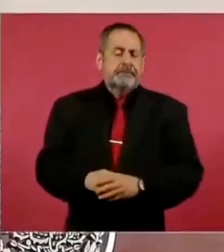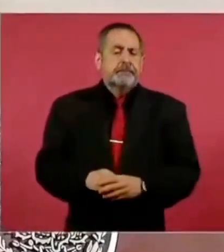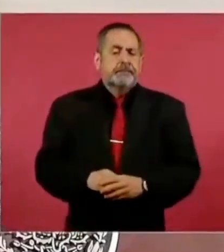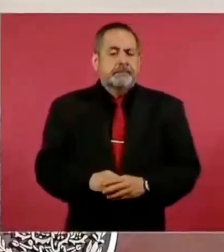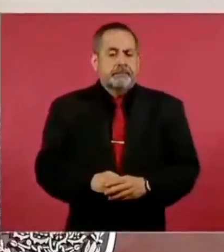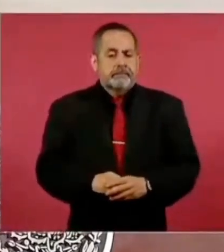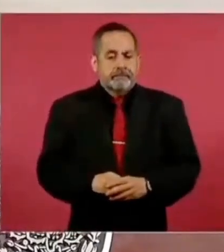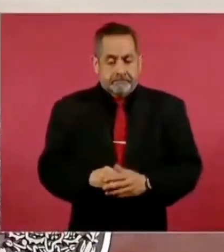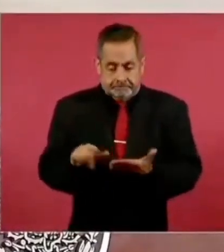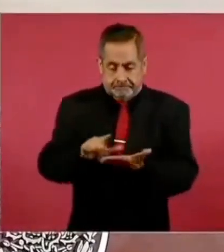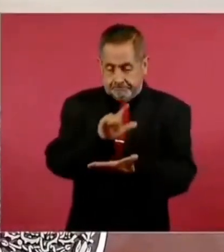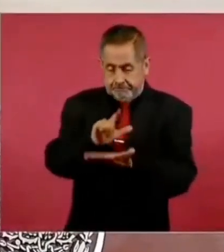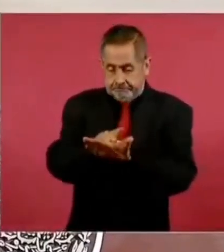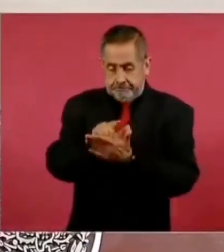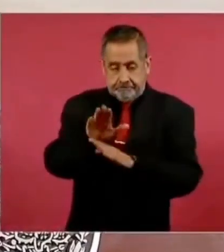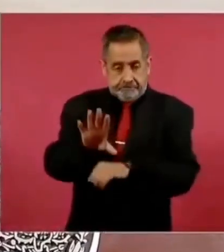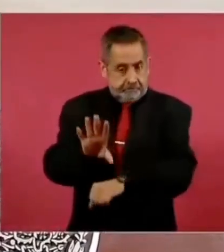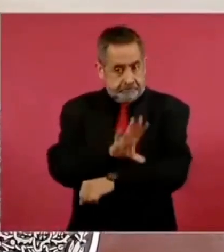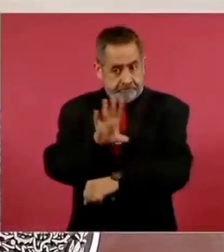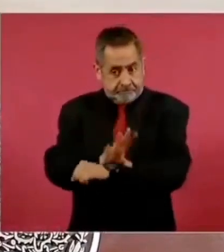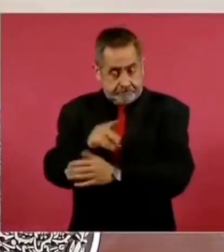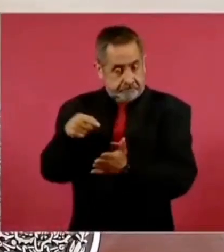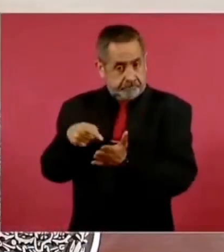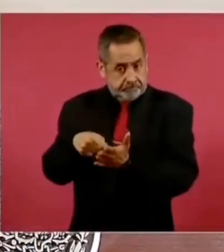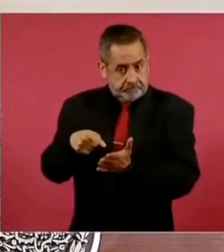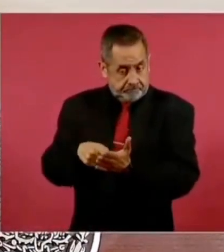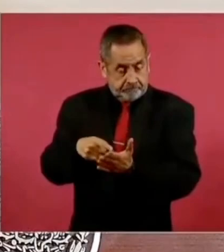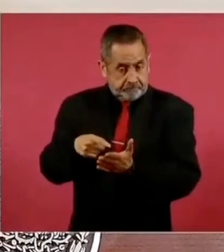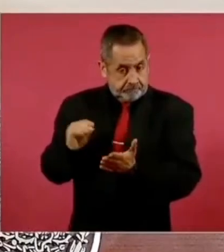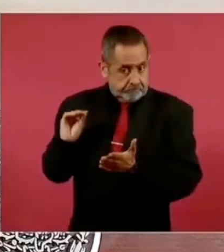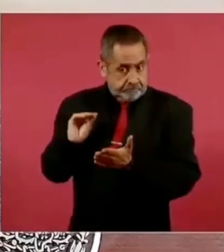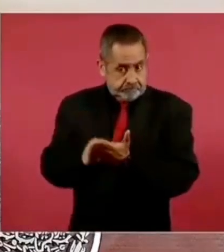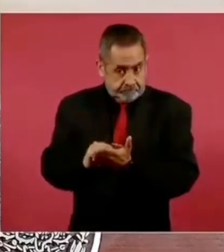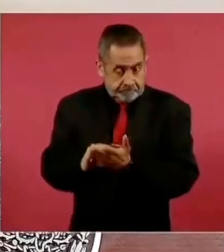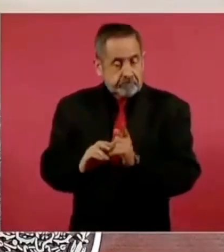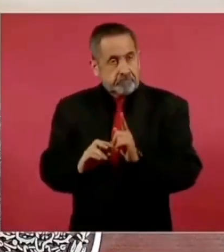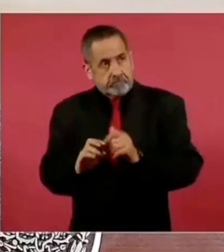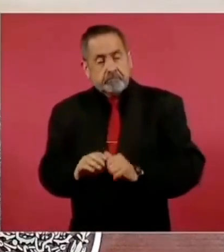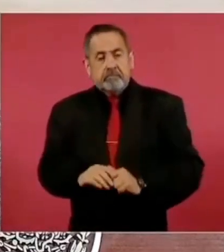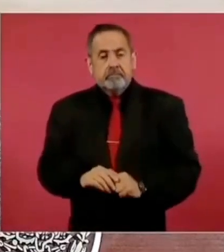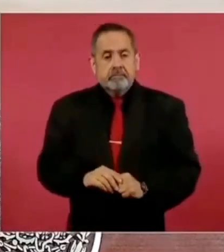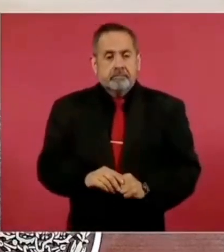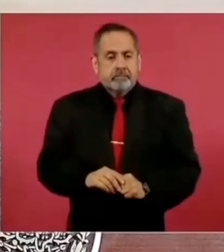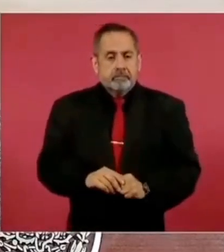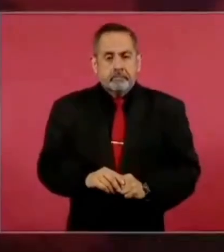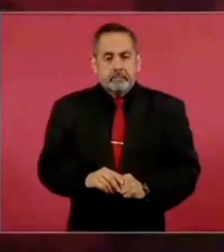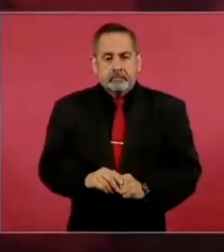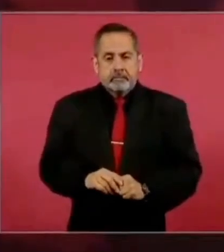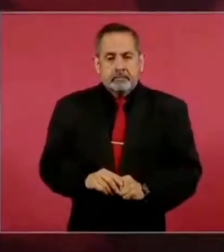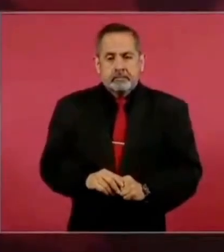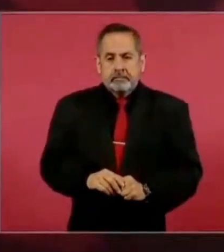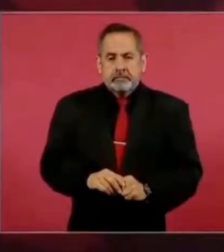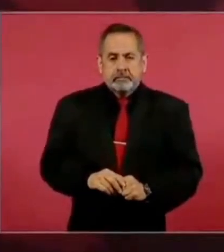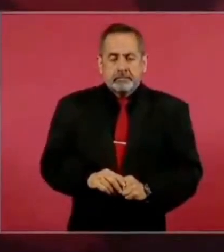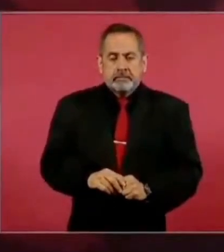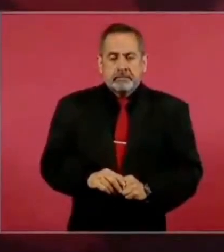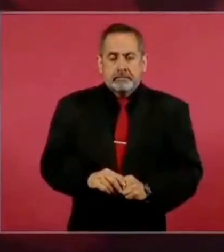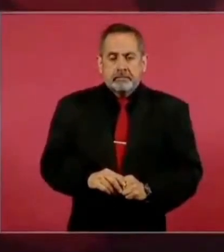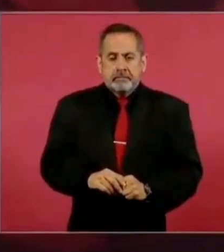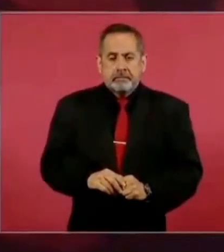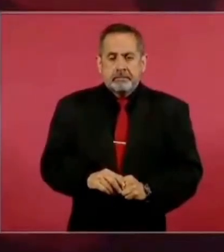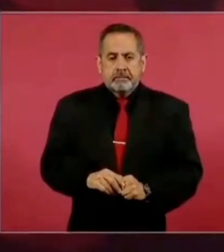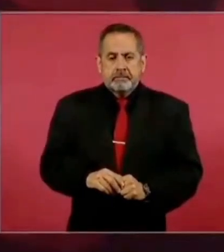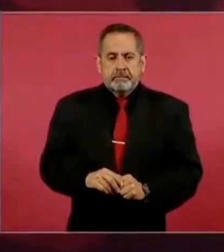energética, como ese era el